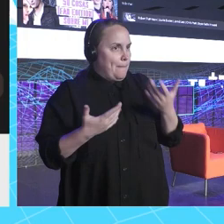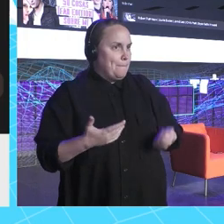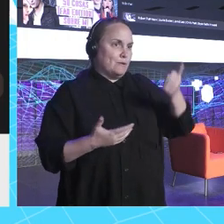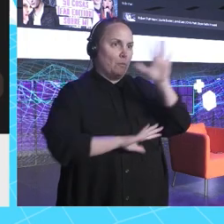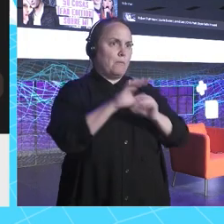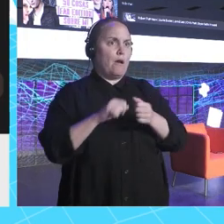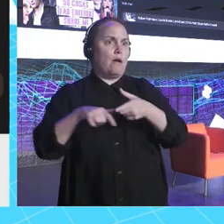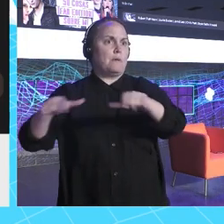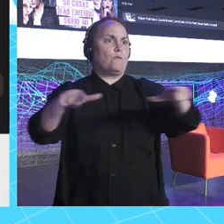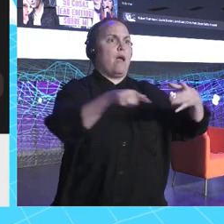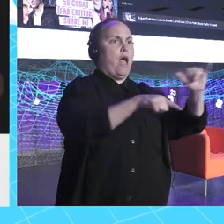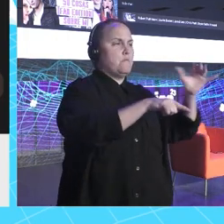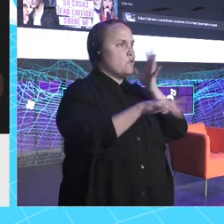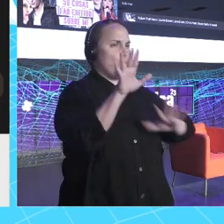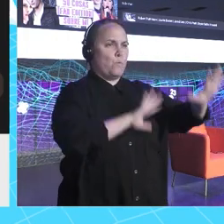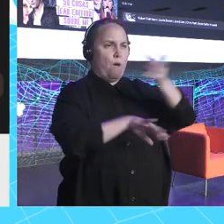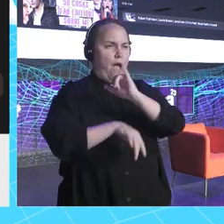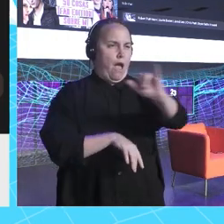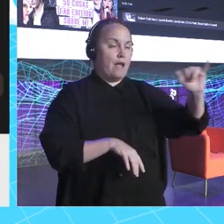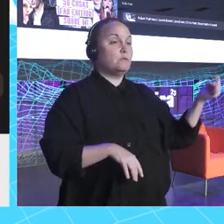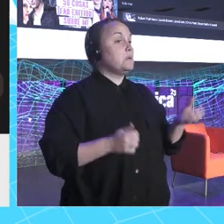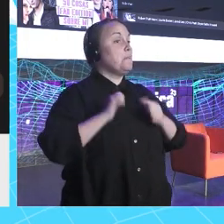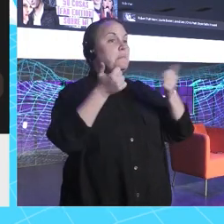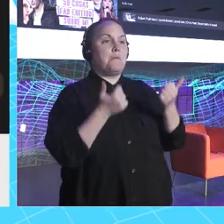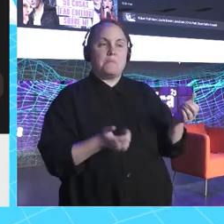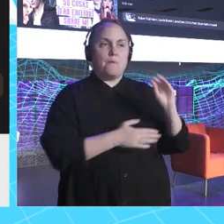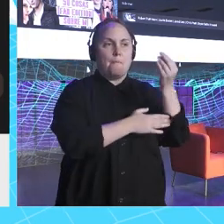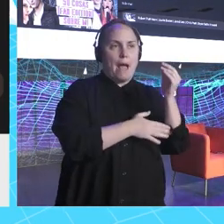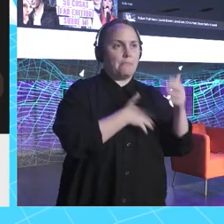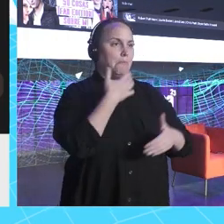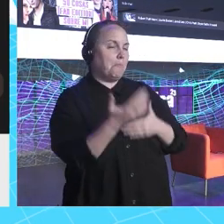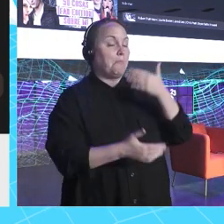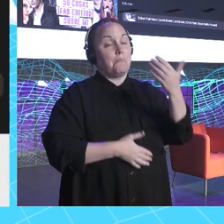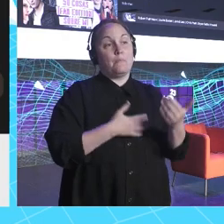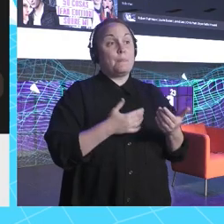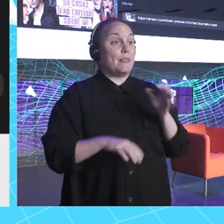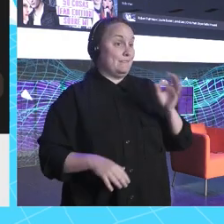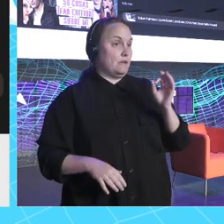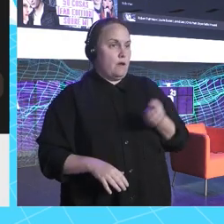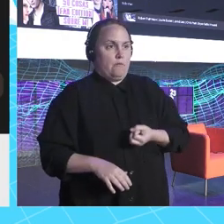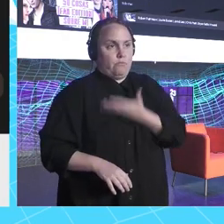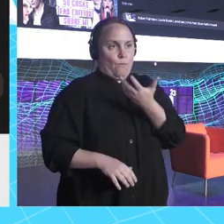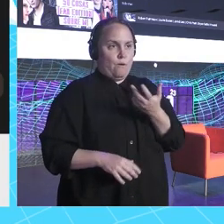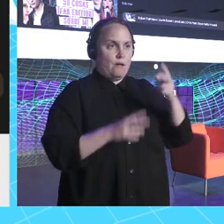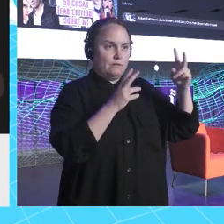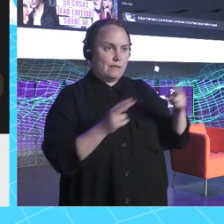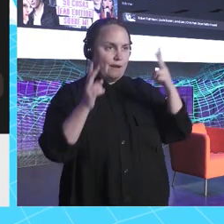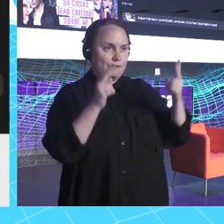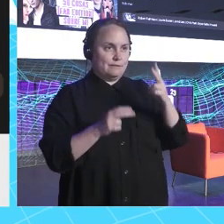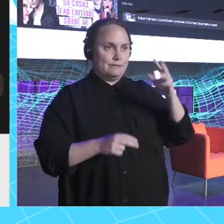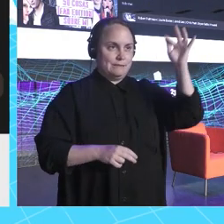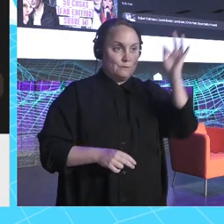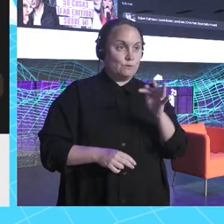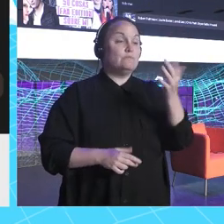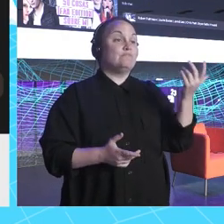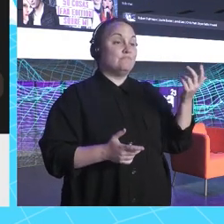muchísimos sitios en los que estar. Entonces, bueno, empecé hablando de la Barbie, haciendo todo esto, pero llegó un día, porque es verdad que mi pasión son las series y las pelis, que hice este